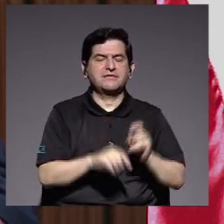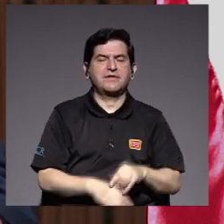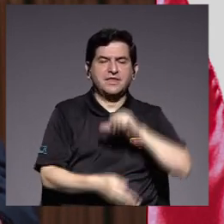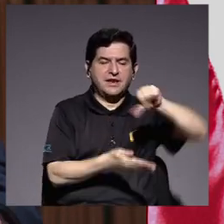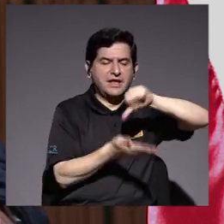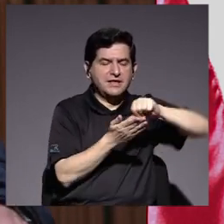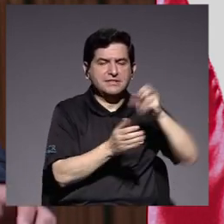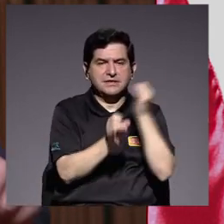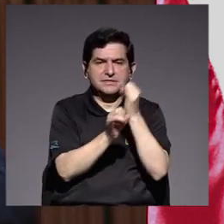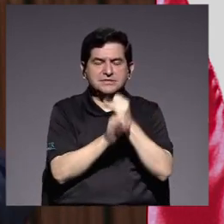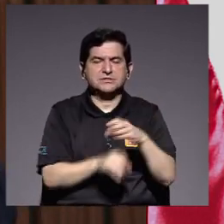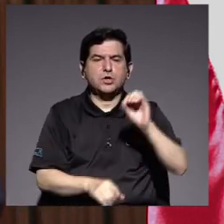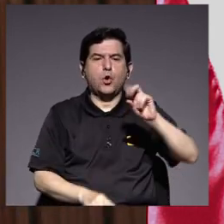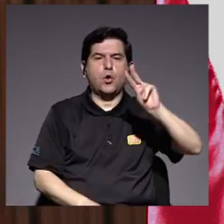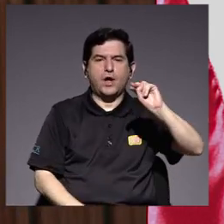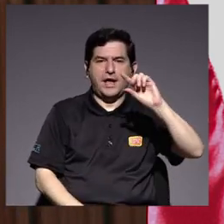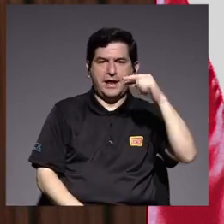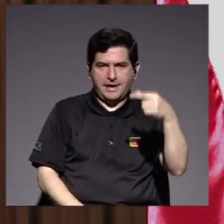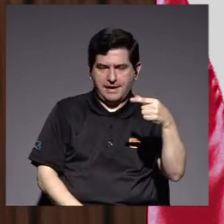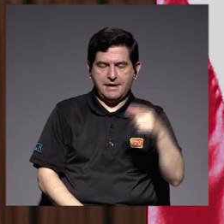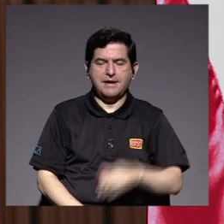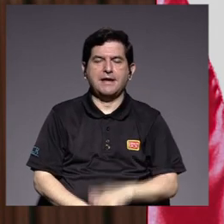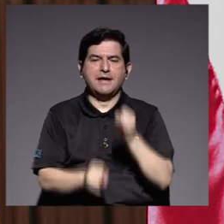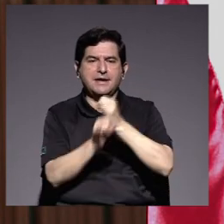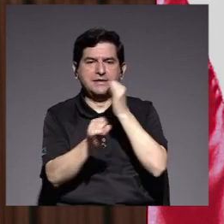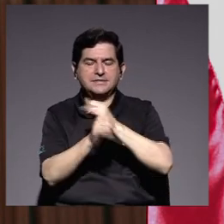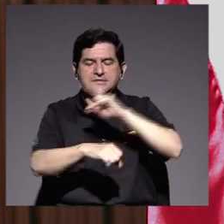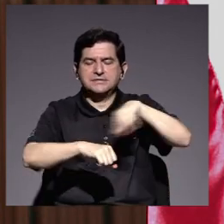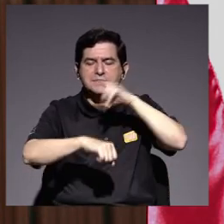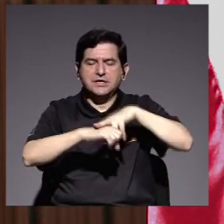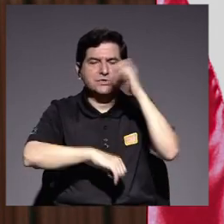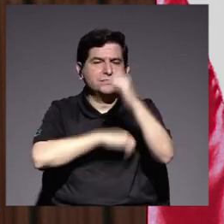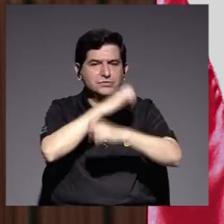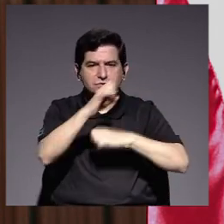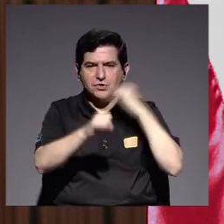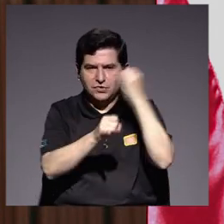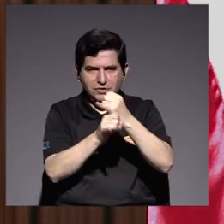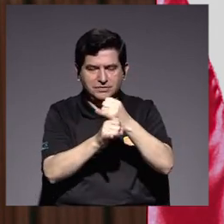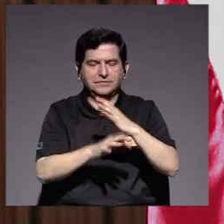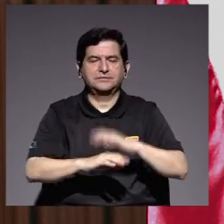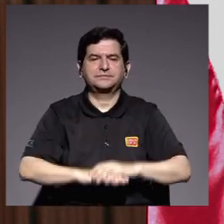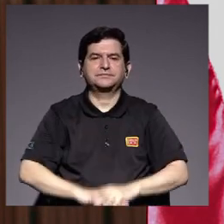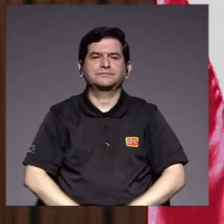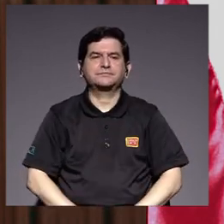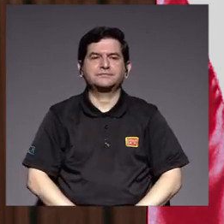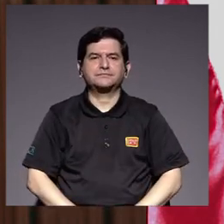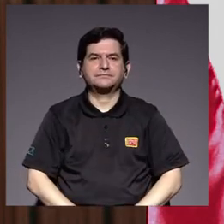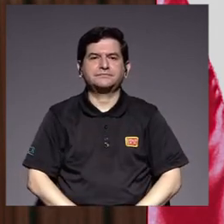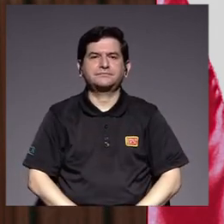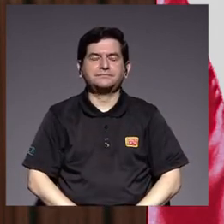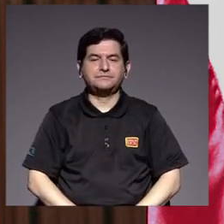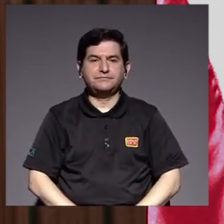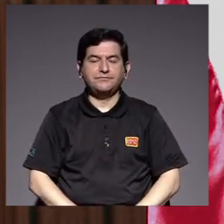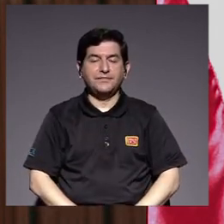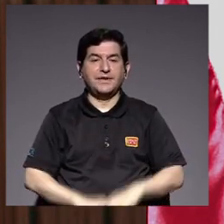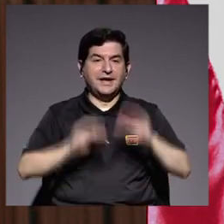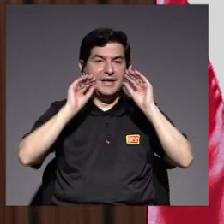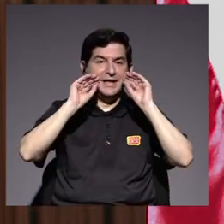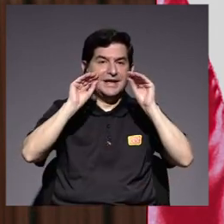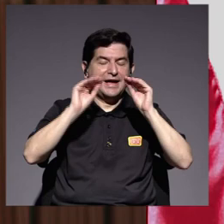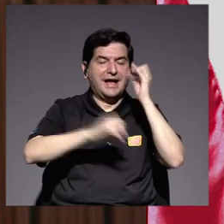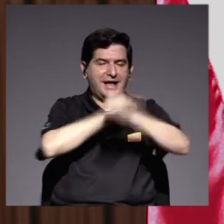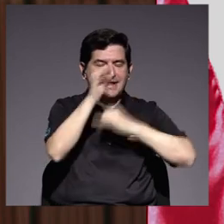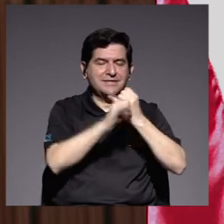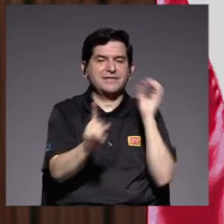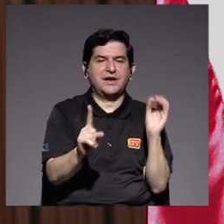organizaciones no gubernamentales instituciones nacionales y extranjeras las cátedras internacionales tienen